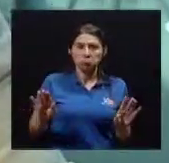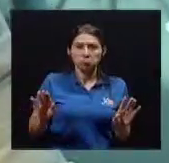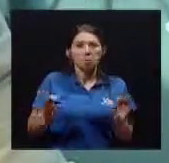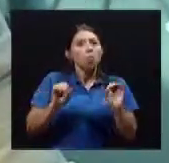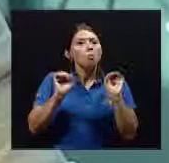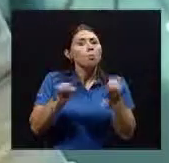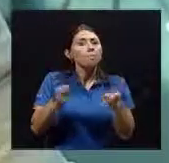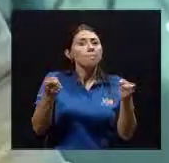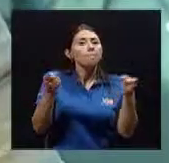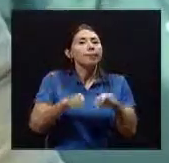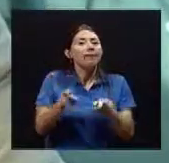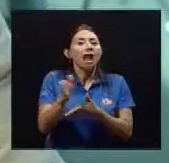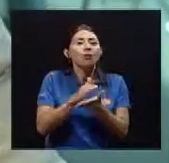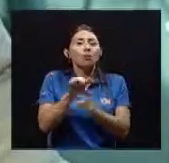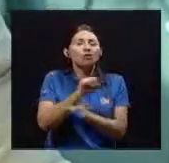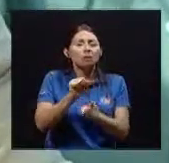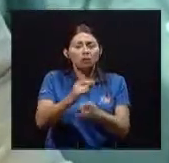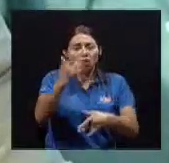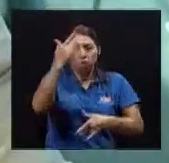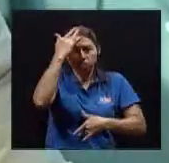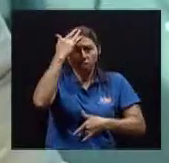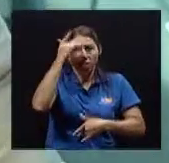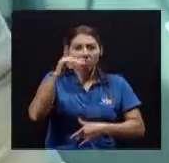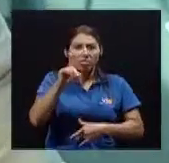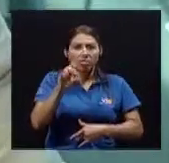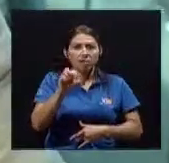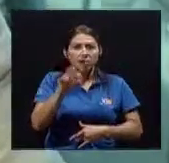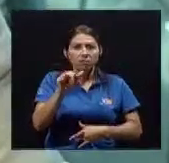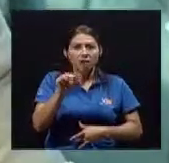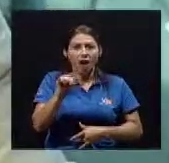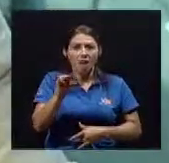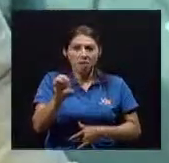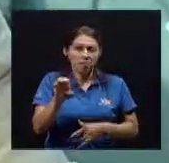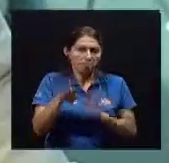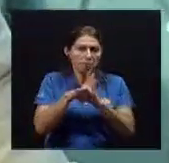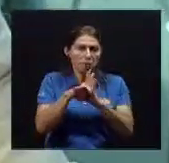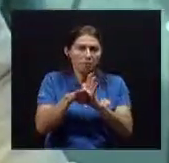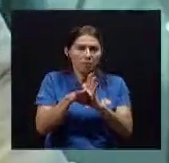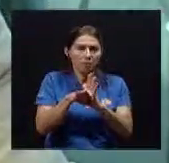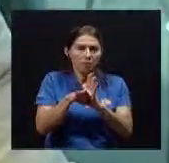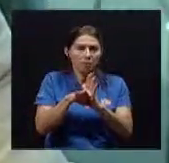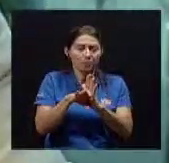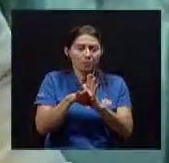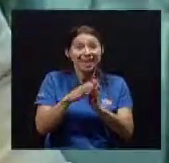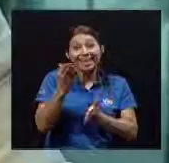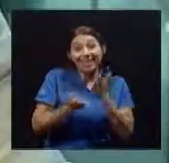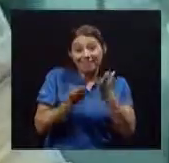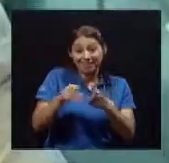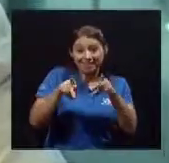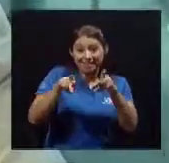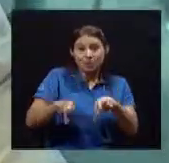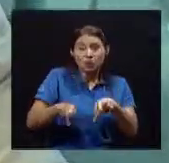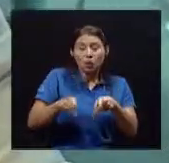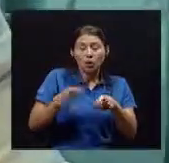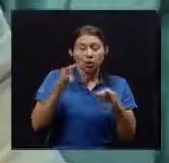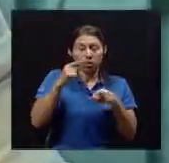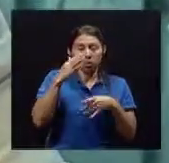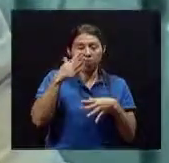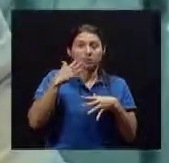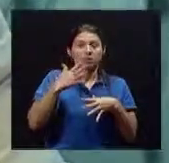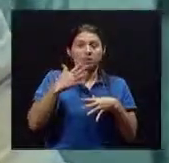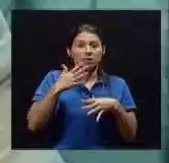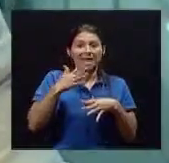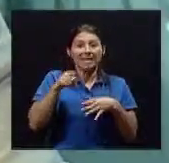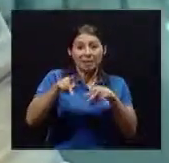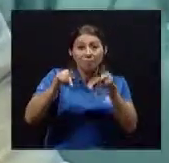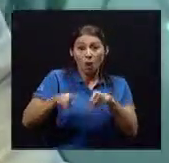accidente Cerebrovascular Vamos a decir Un derrame Y tiene Y es derecho Y ese derrame